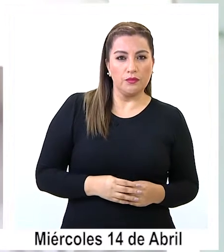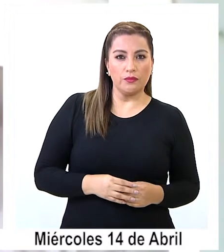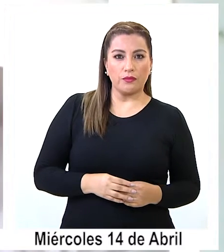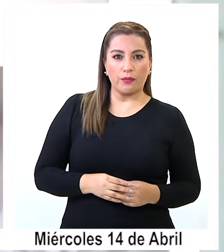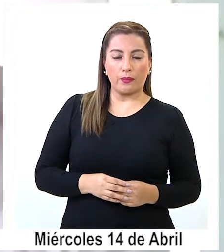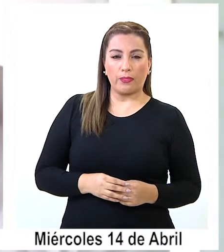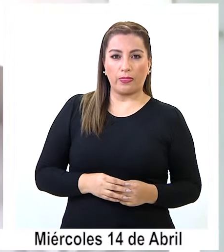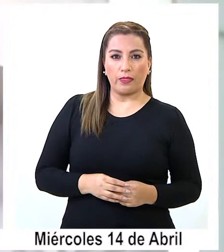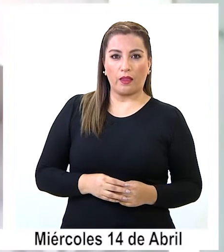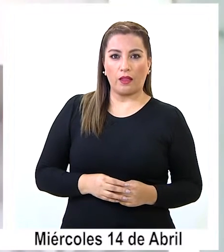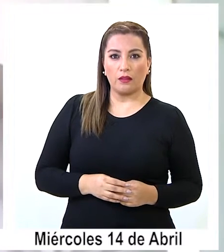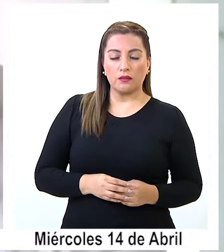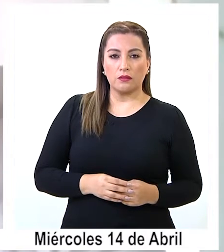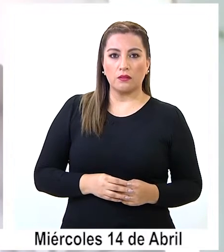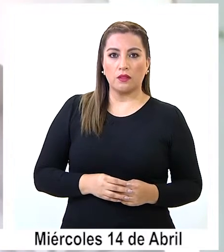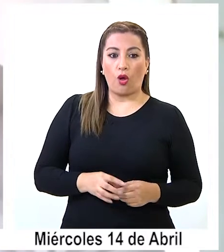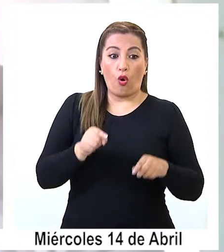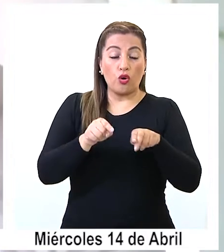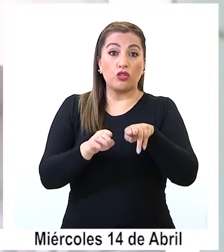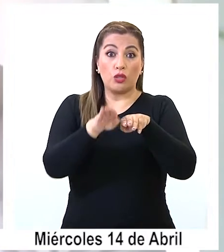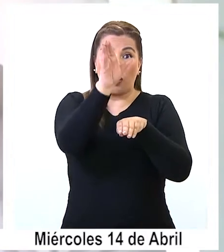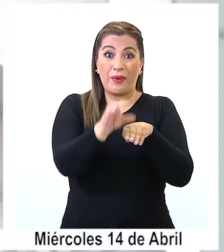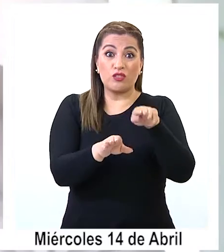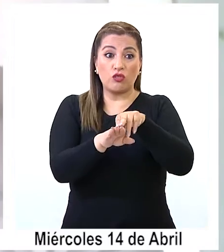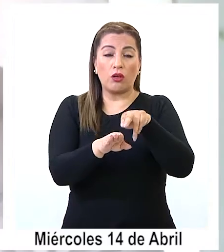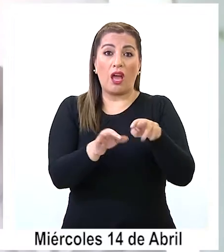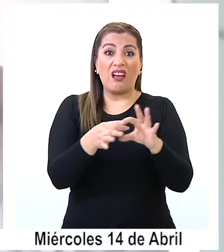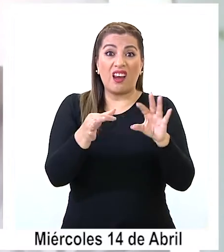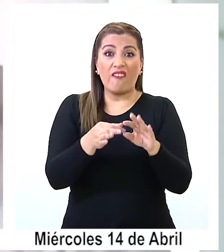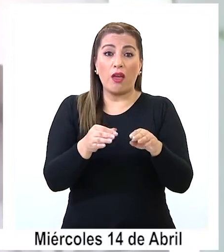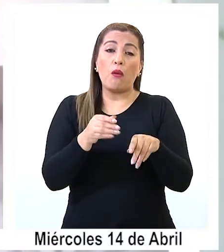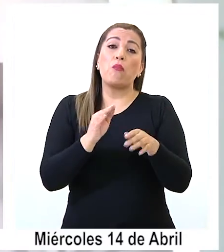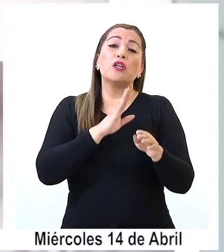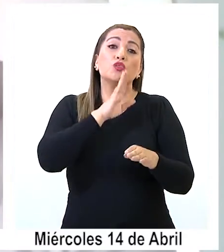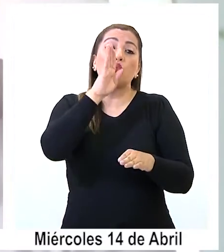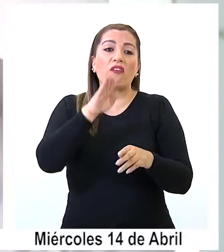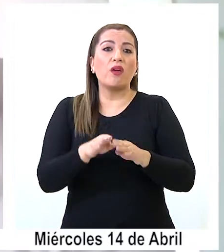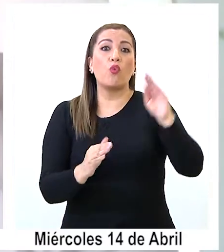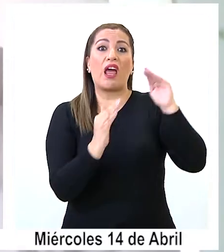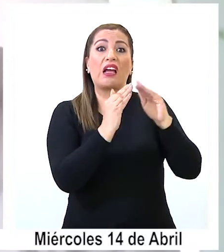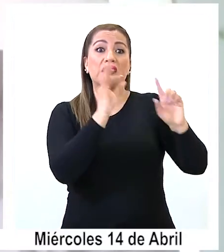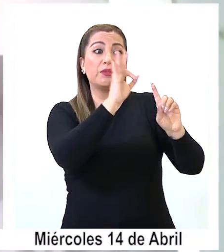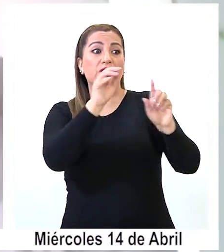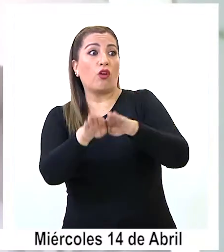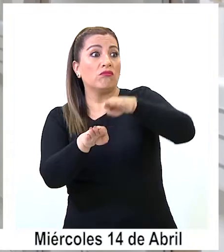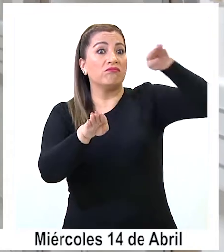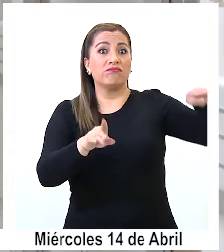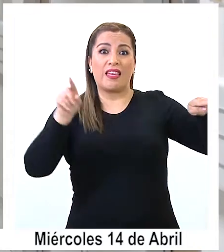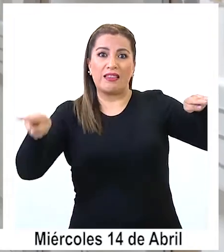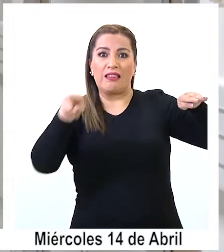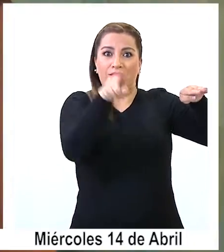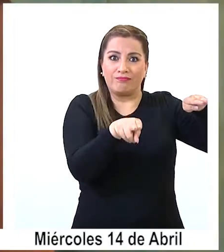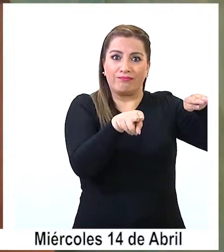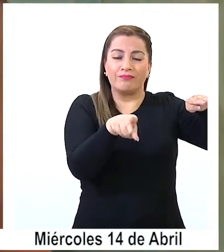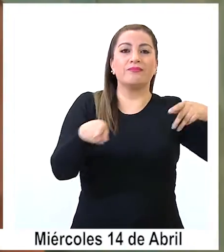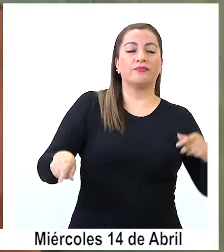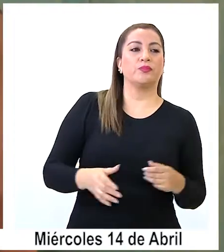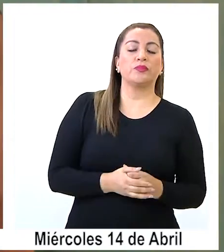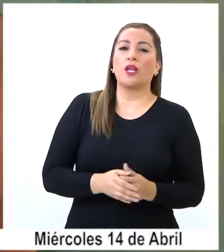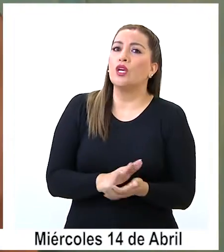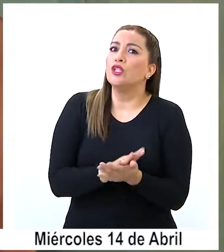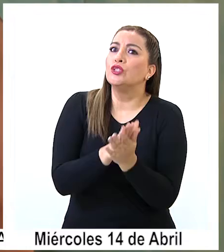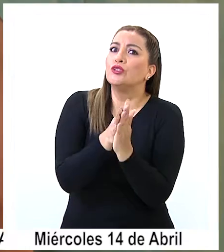y para que saliera un paciente que estaba menos grave a una residencia sanitaria y después poder ingresar otro. La exigencia